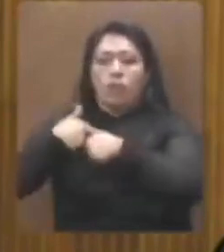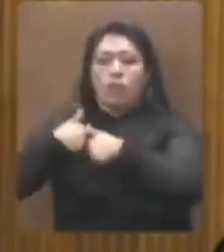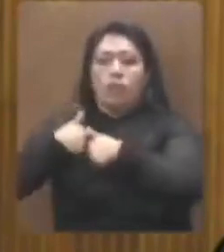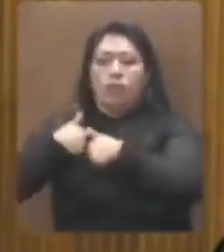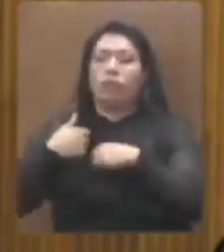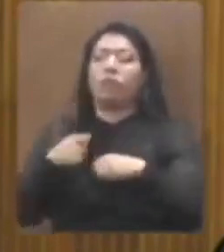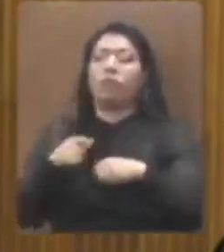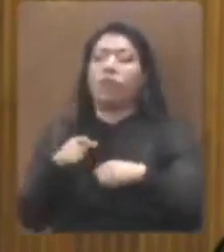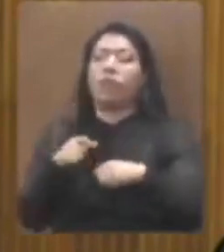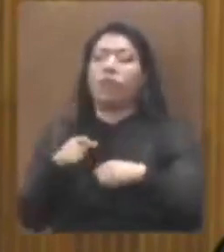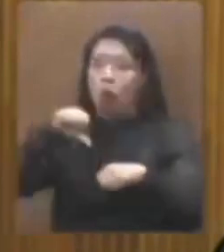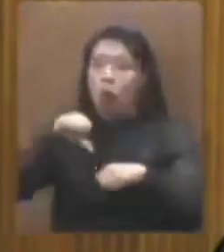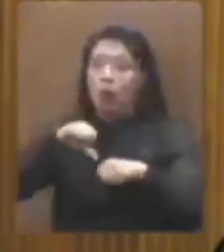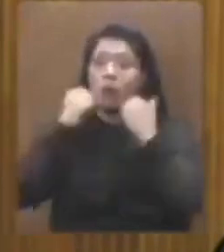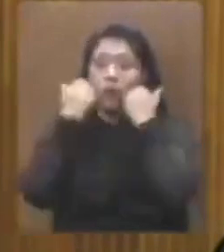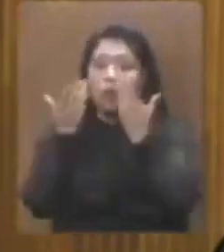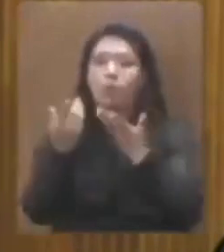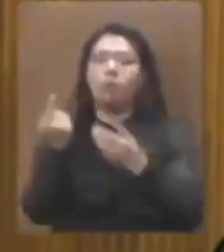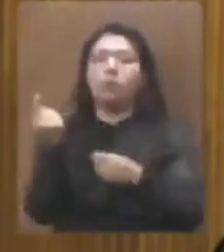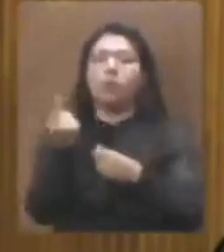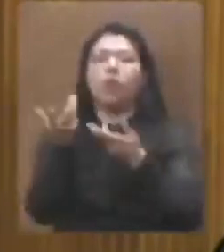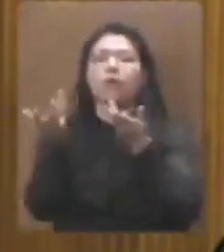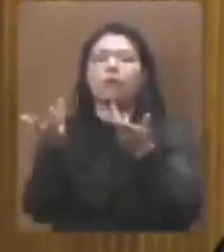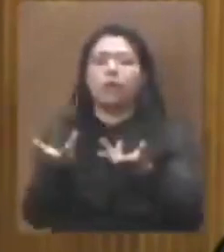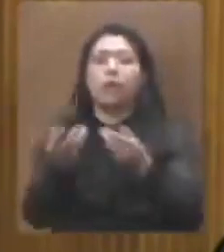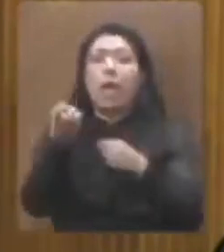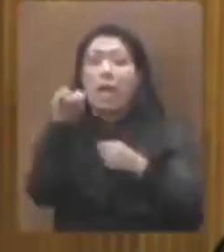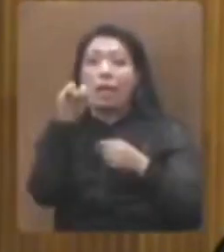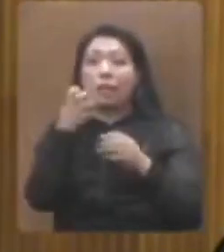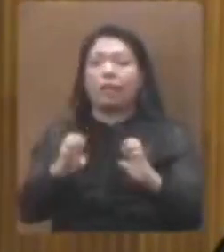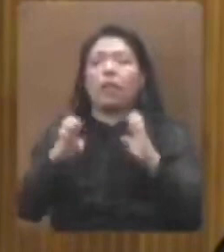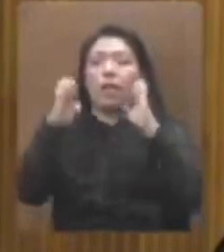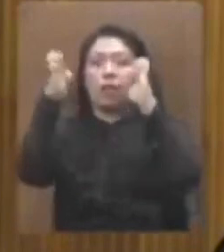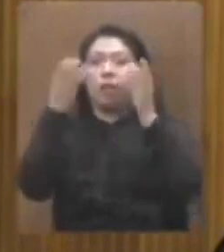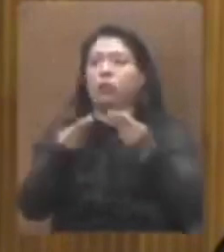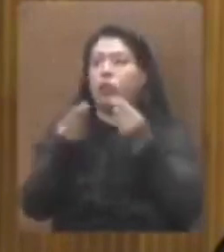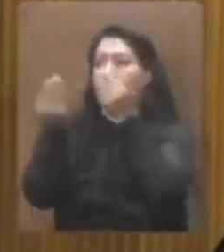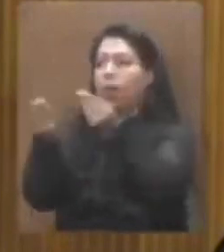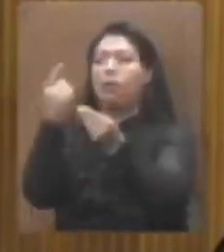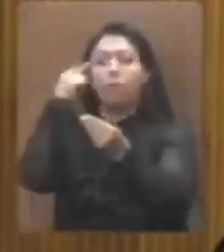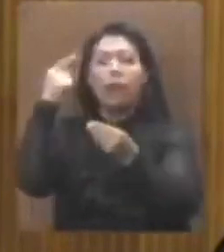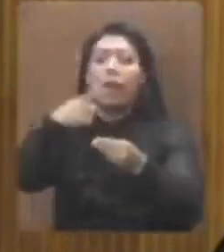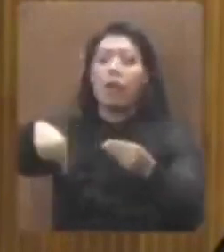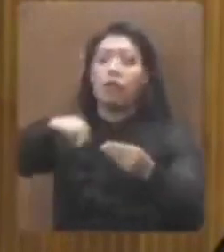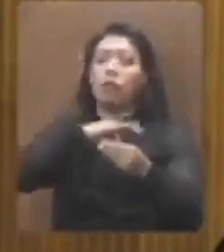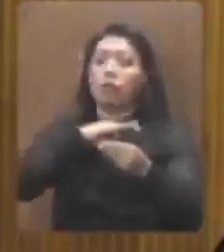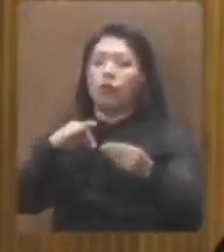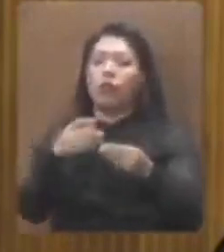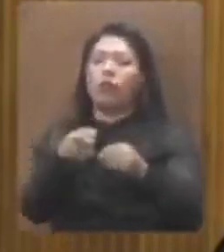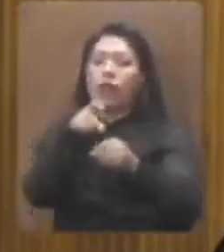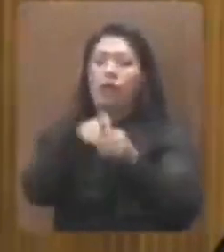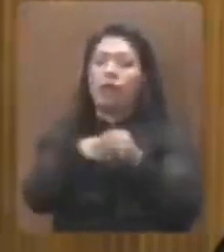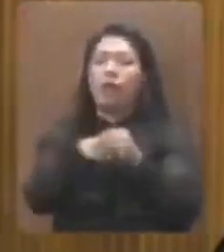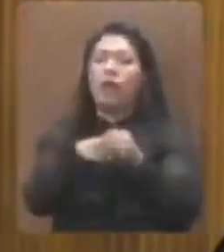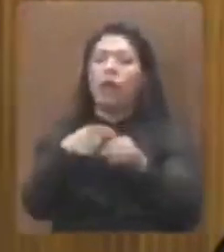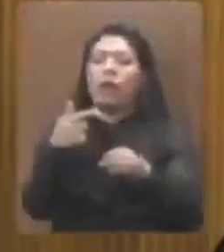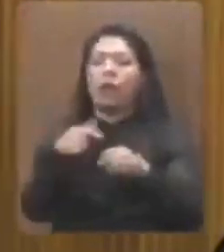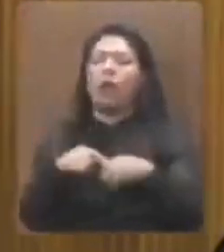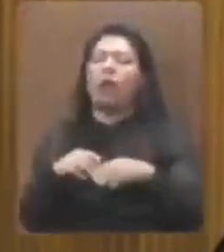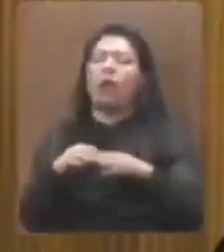este caso particular y lo que se va a hacer es entregarles este espacio para poder montar un cuartel de la Guardia Nacional. Por eso,